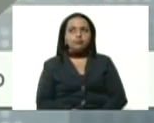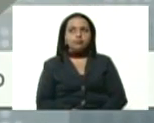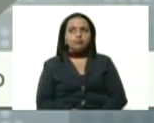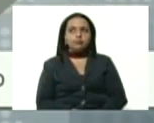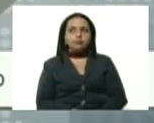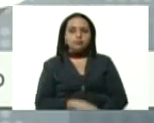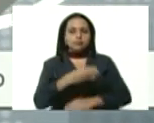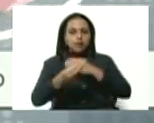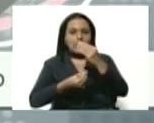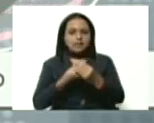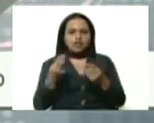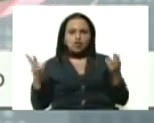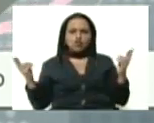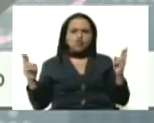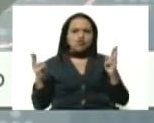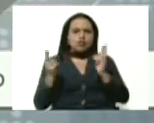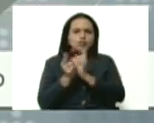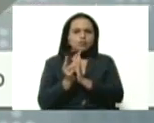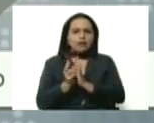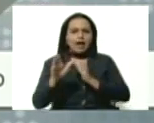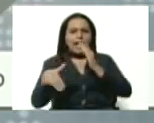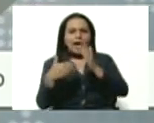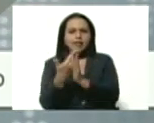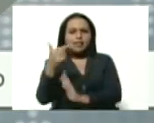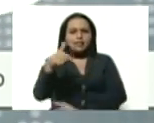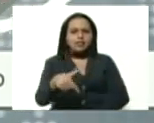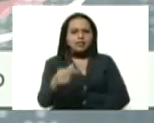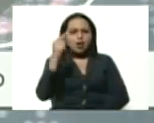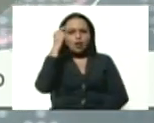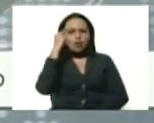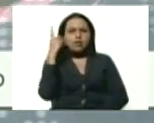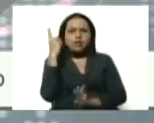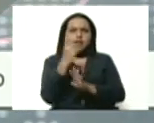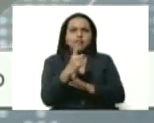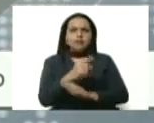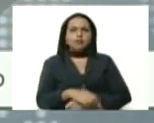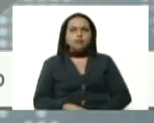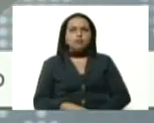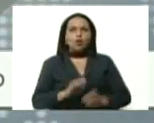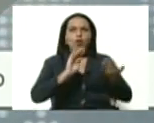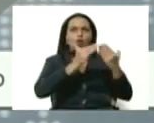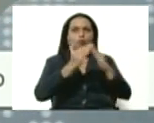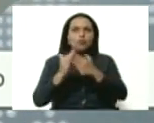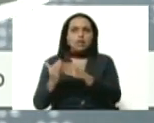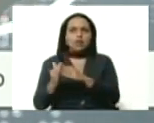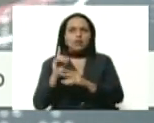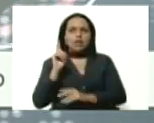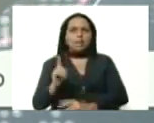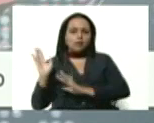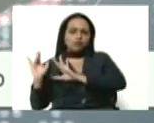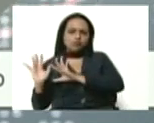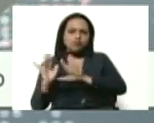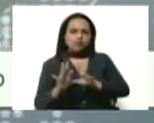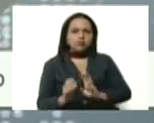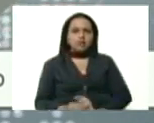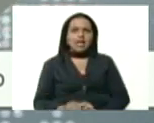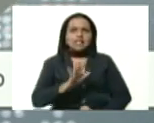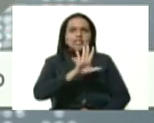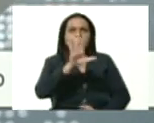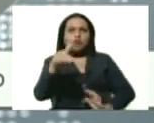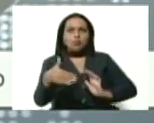un resumen de los casos hasta el día de hoy, debemos reportar entre casos comunitarios y casos importados 5